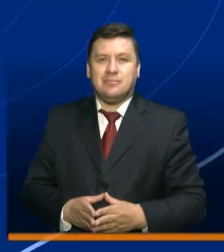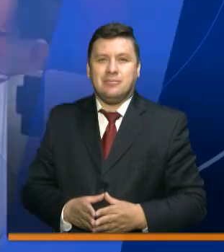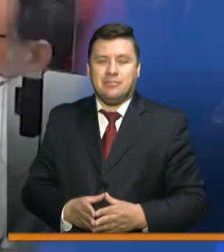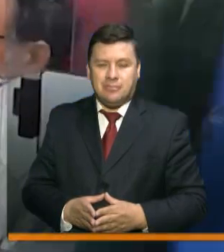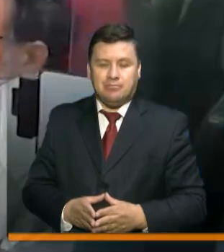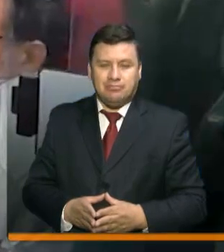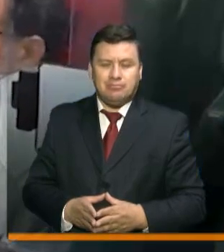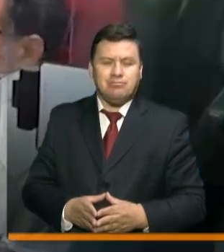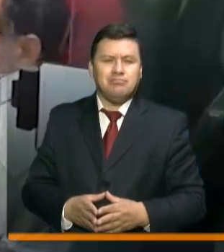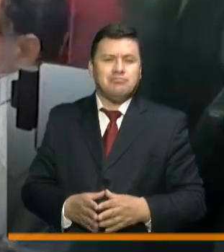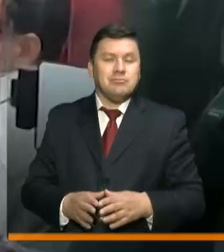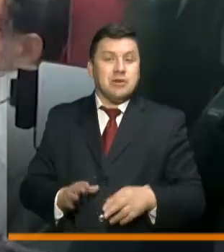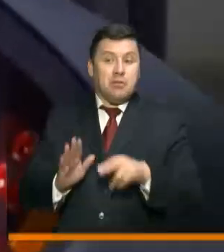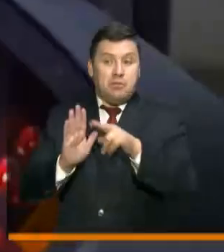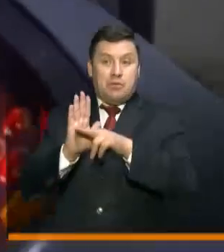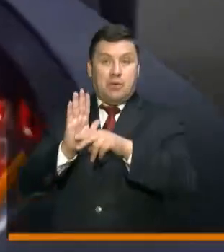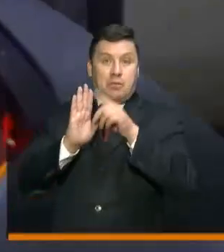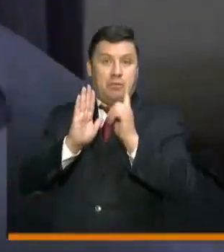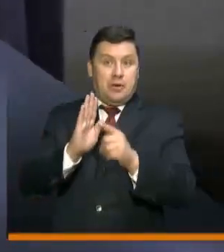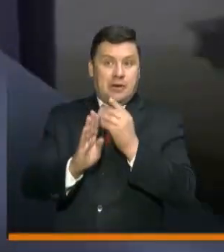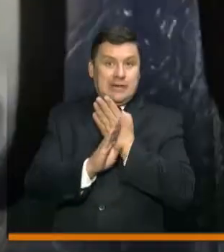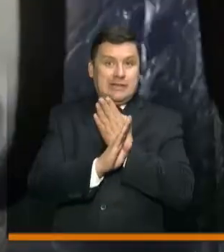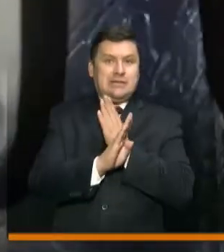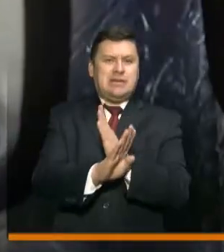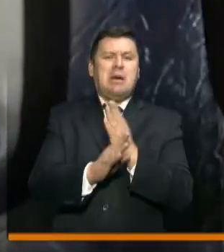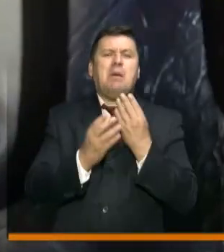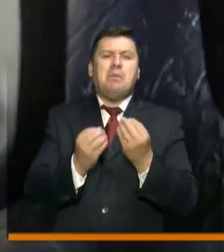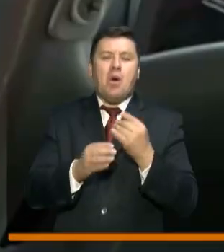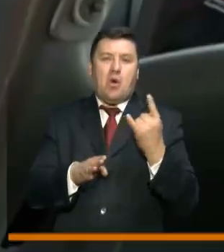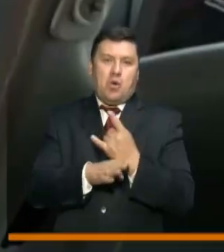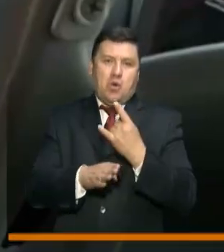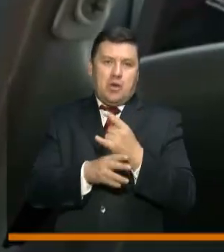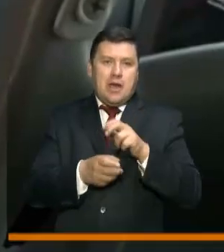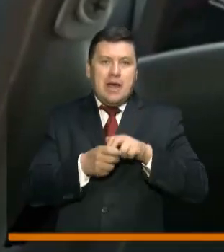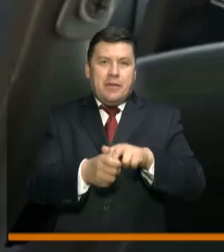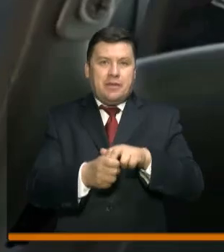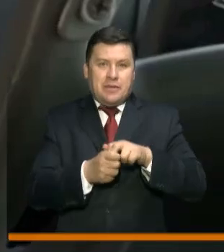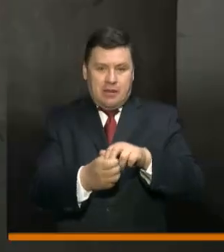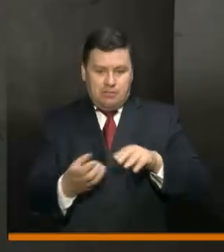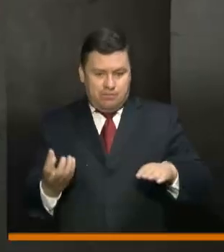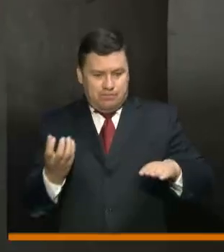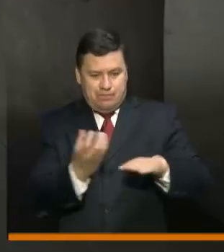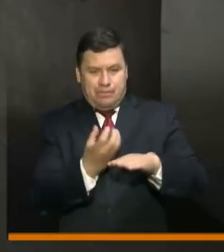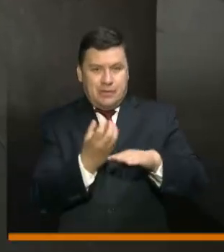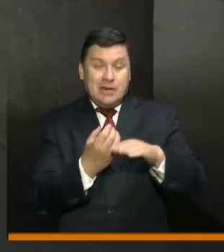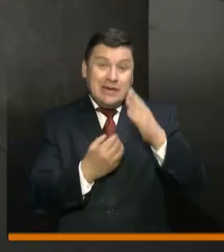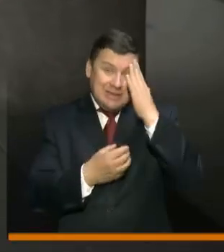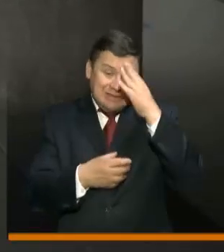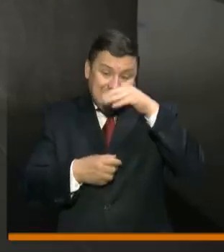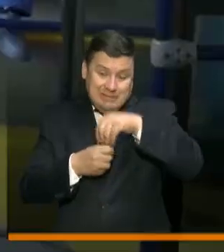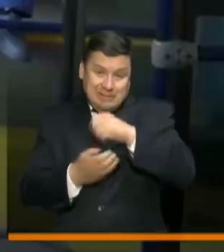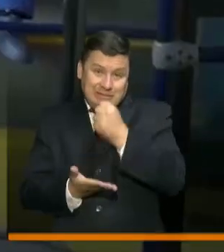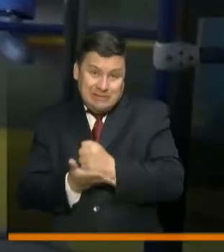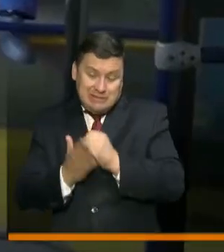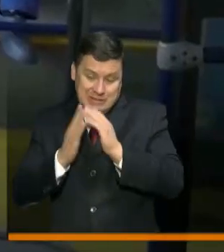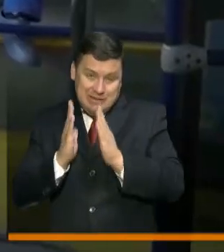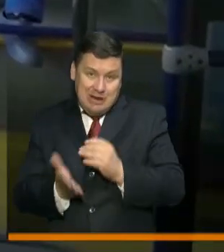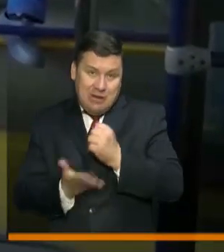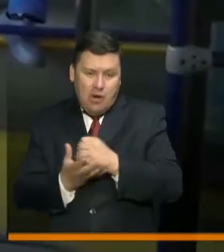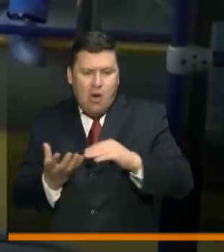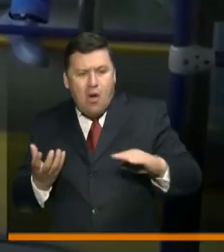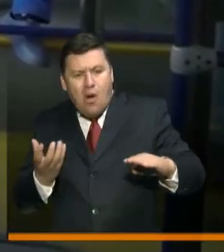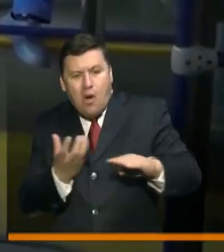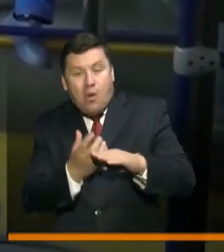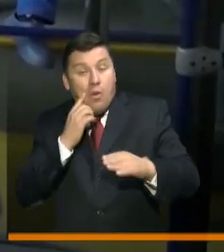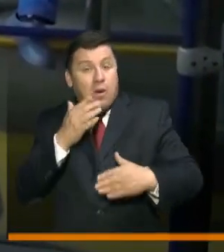Estos son los protocolos de seguridad para hacer uso del transporte público durante el aislamiento preventivo obligatorio